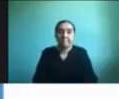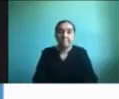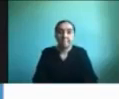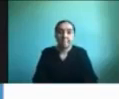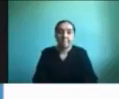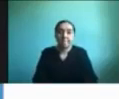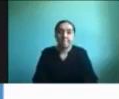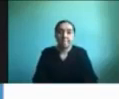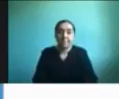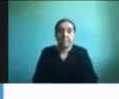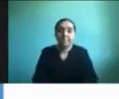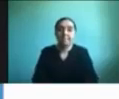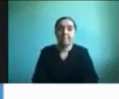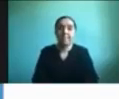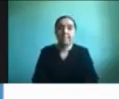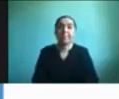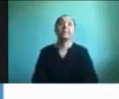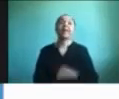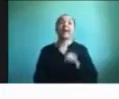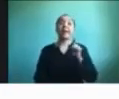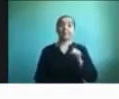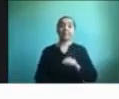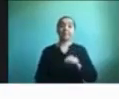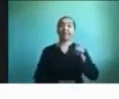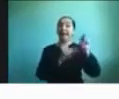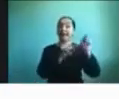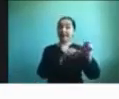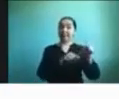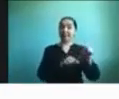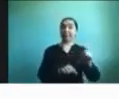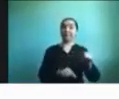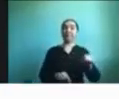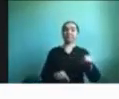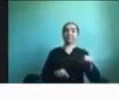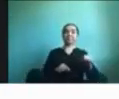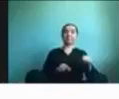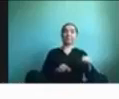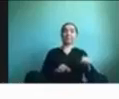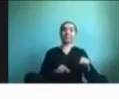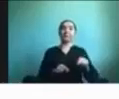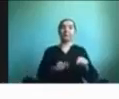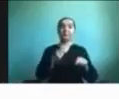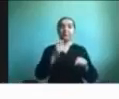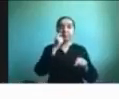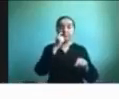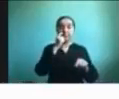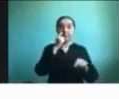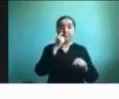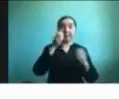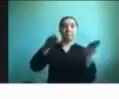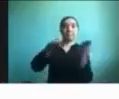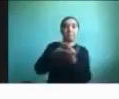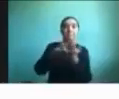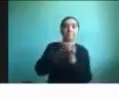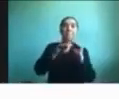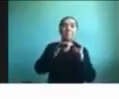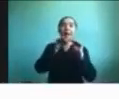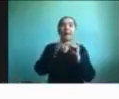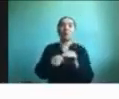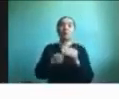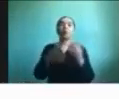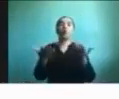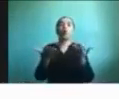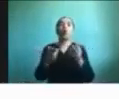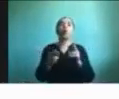les voy a dejar acá ahí está este es el manual de apoyo para agregar las señas y las frases